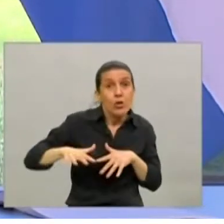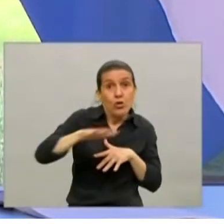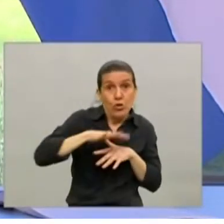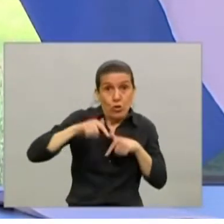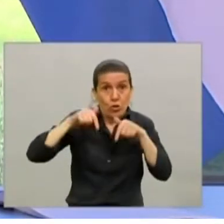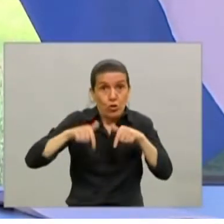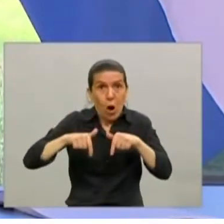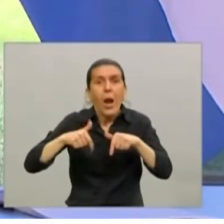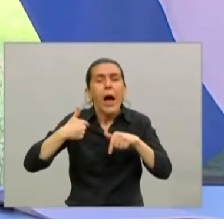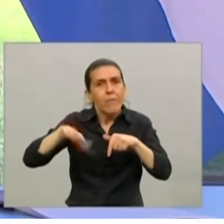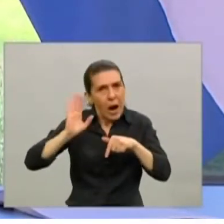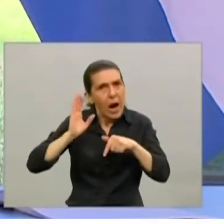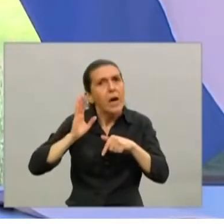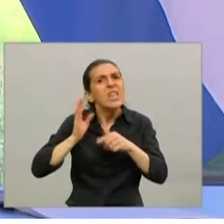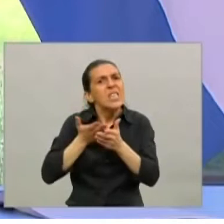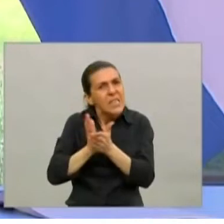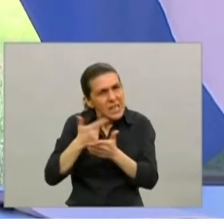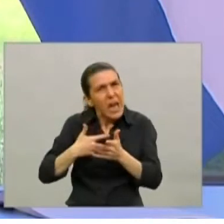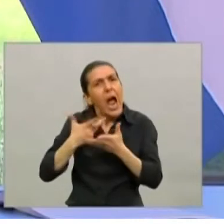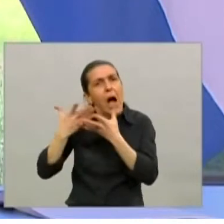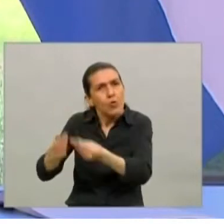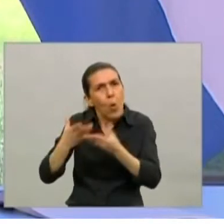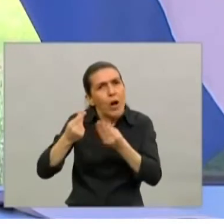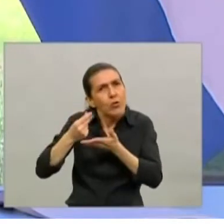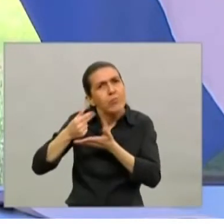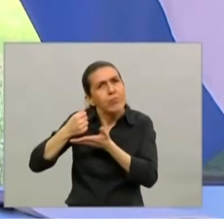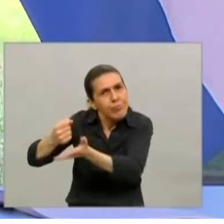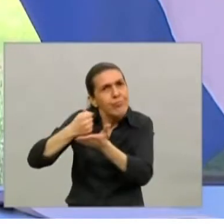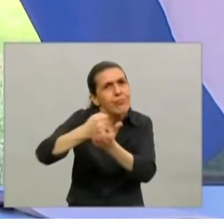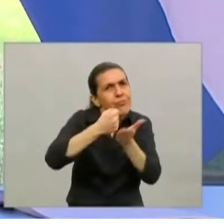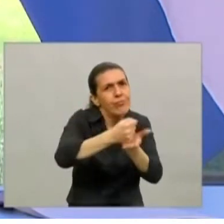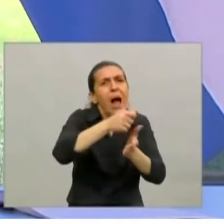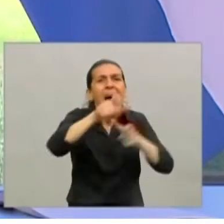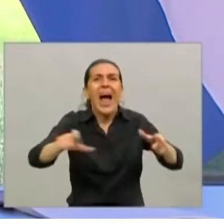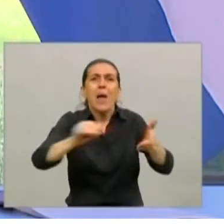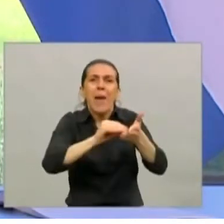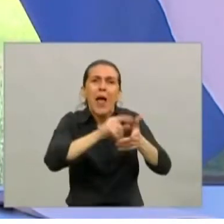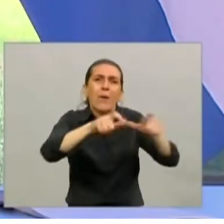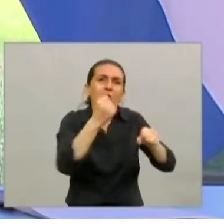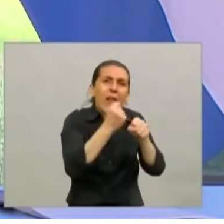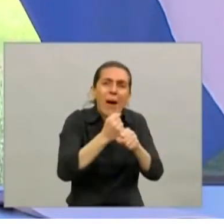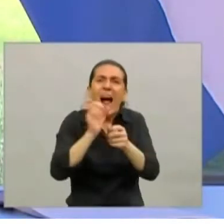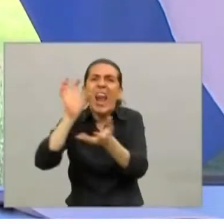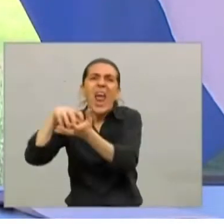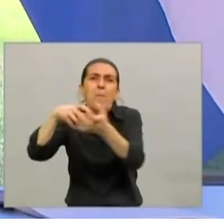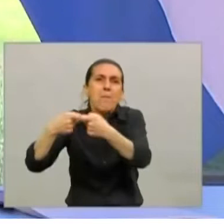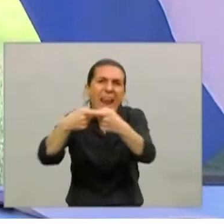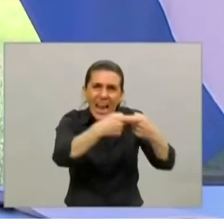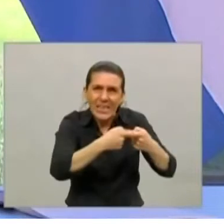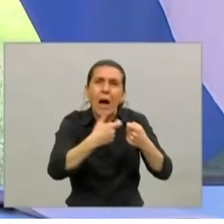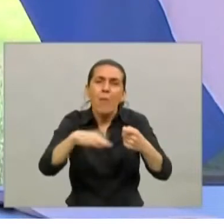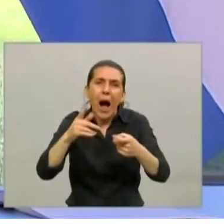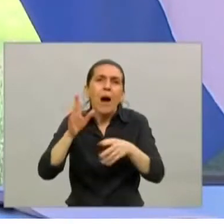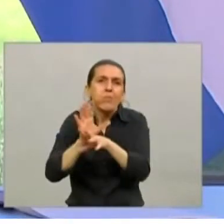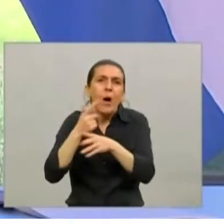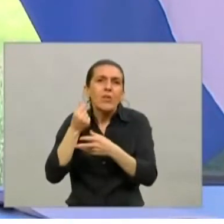vamos a seguir ayudándolos a los trabajadores y a las empresas con la insistencia del trabajo